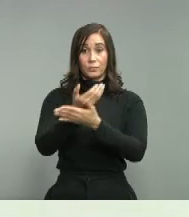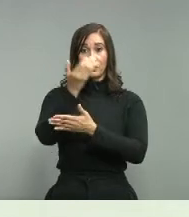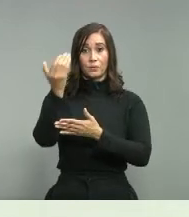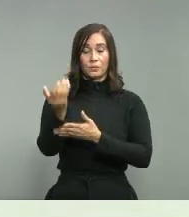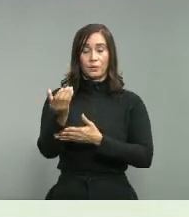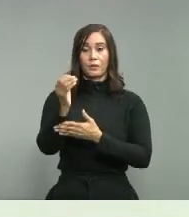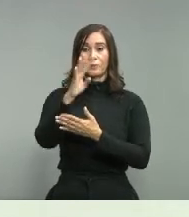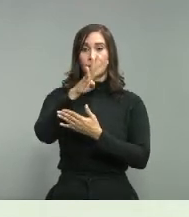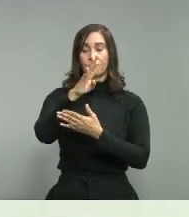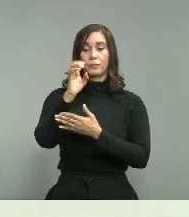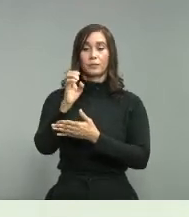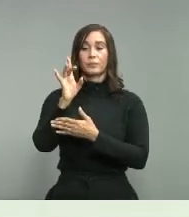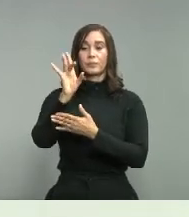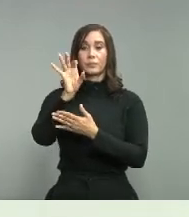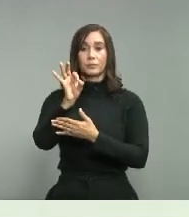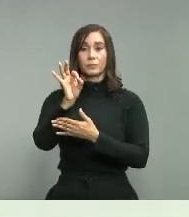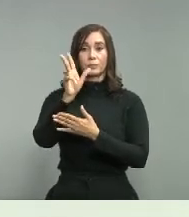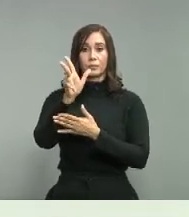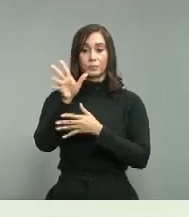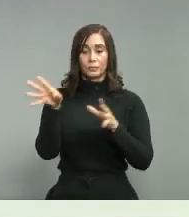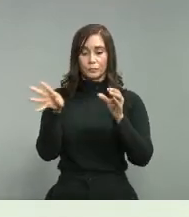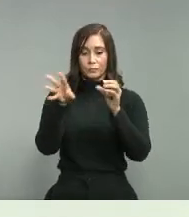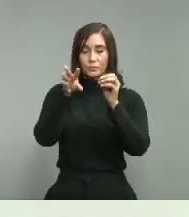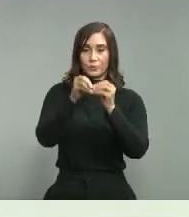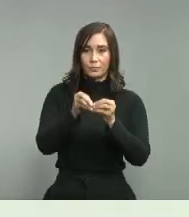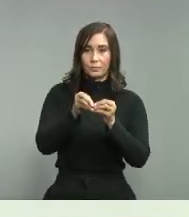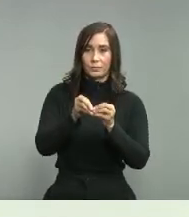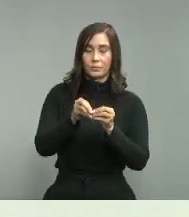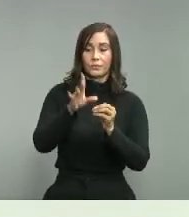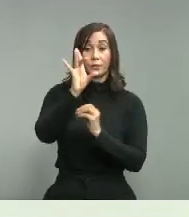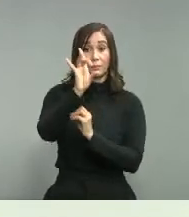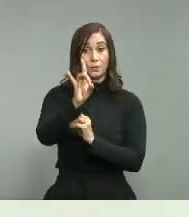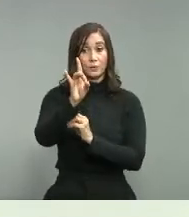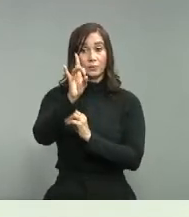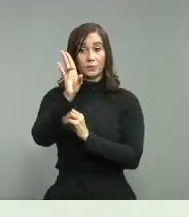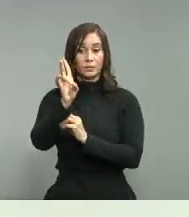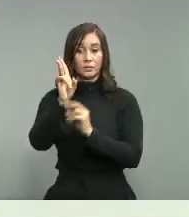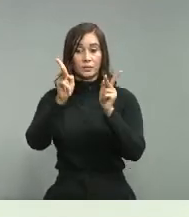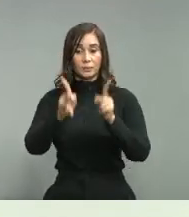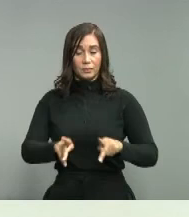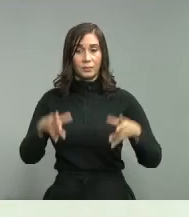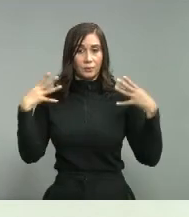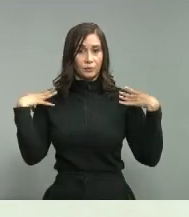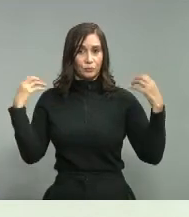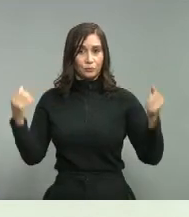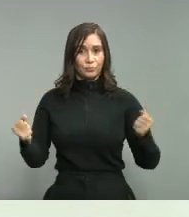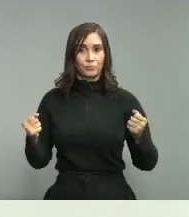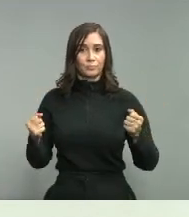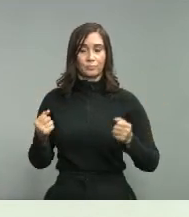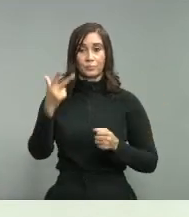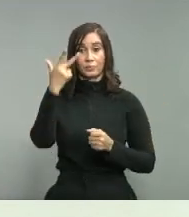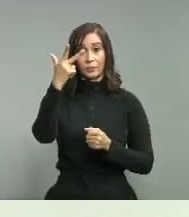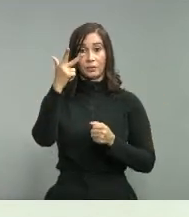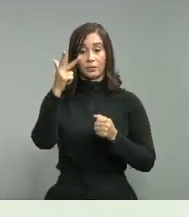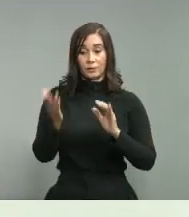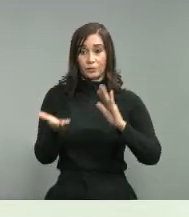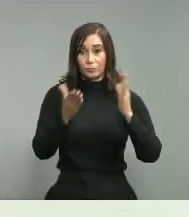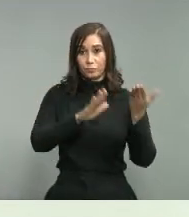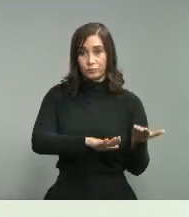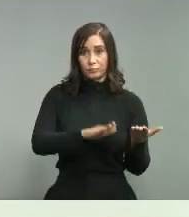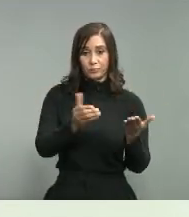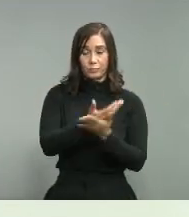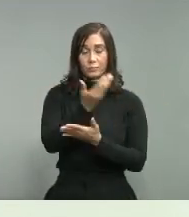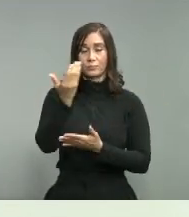493 acumulados 87 recuperados 3 fallecimiento